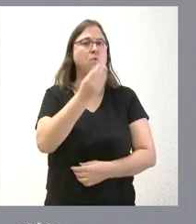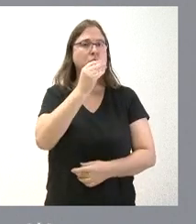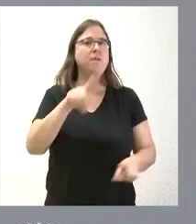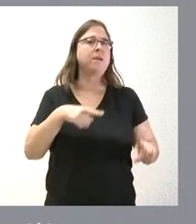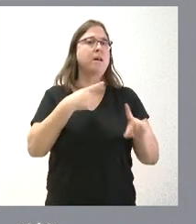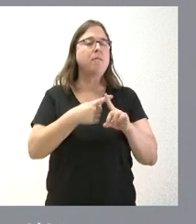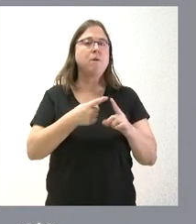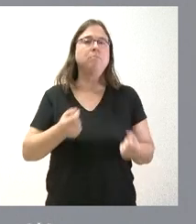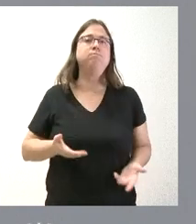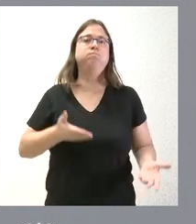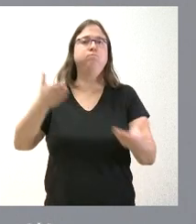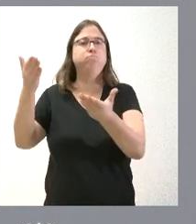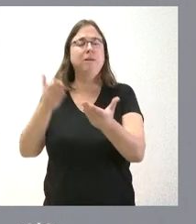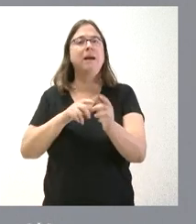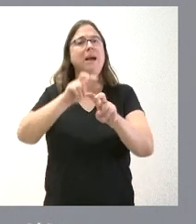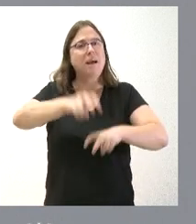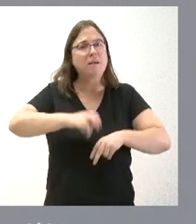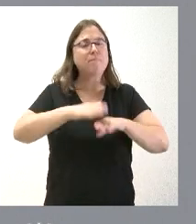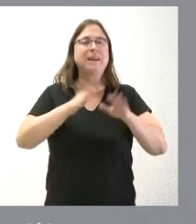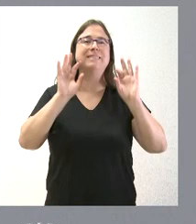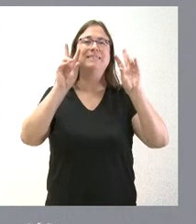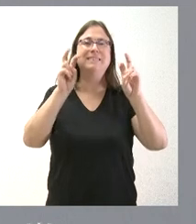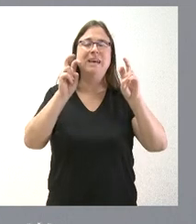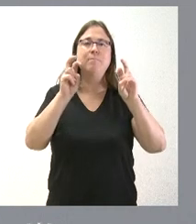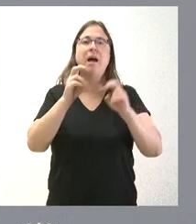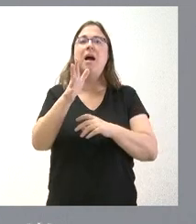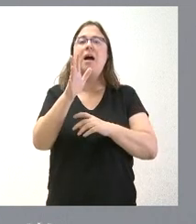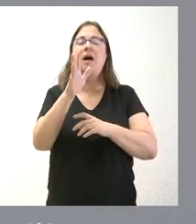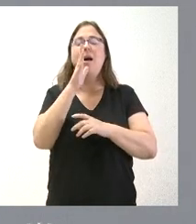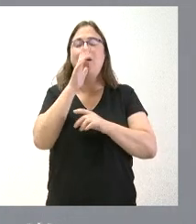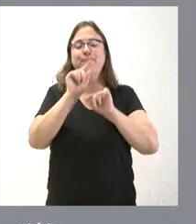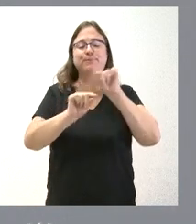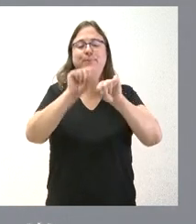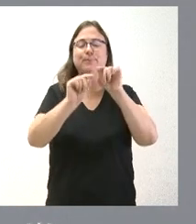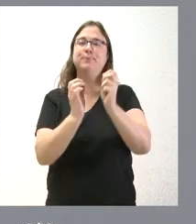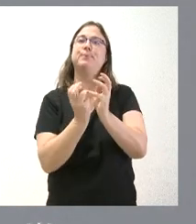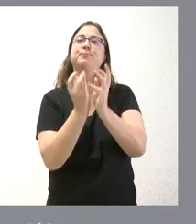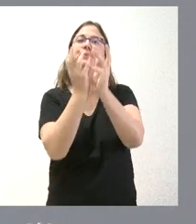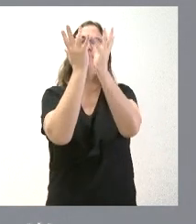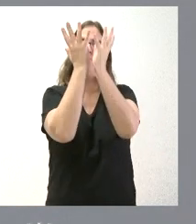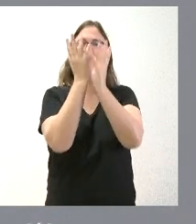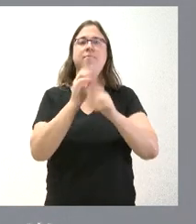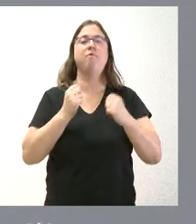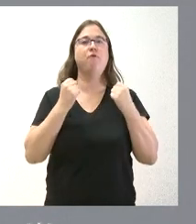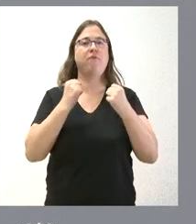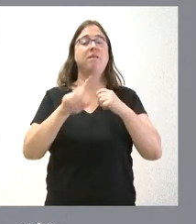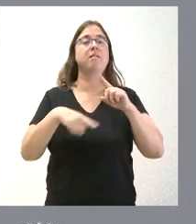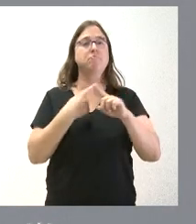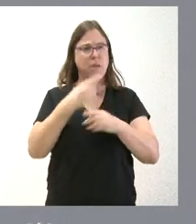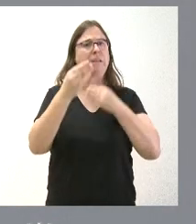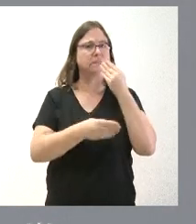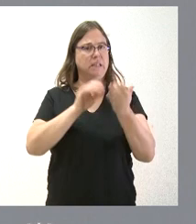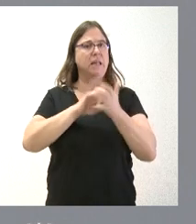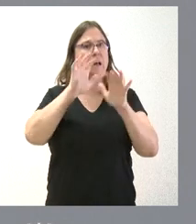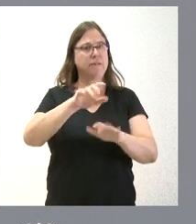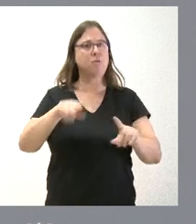puesta a disposición del público general de herramientas para recomendaciones de fertilización. Como les digo, esto es algo que ya venimos haciendo en Castilla y León,